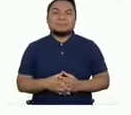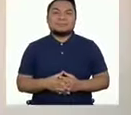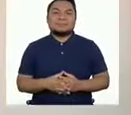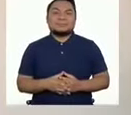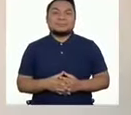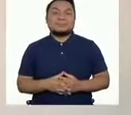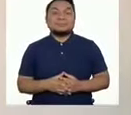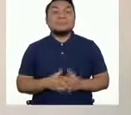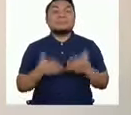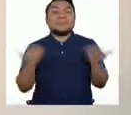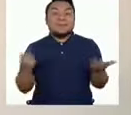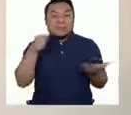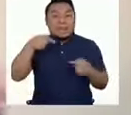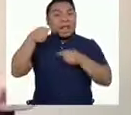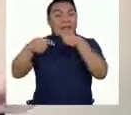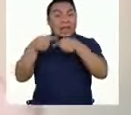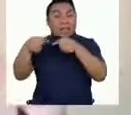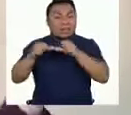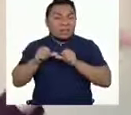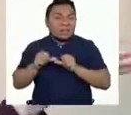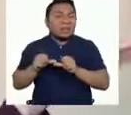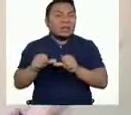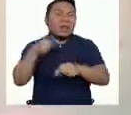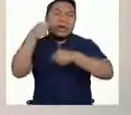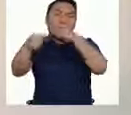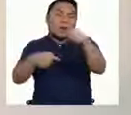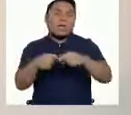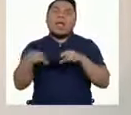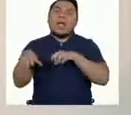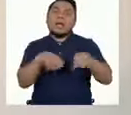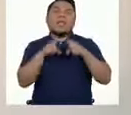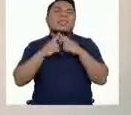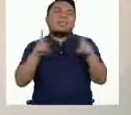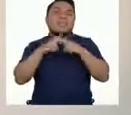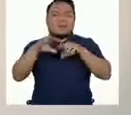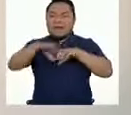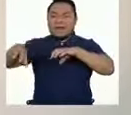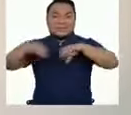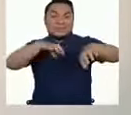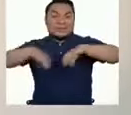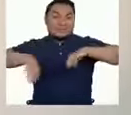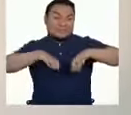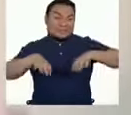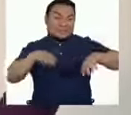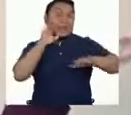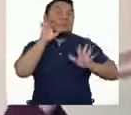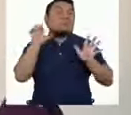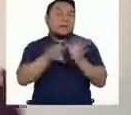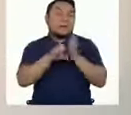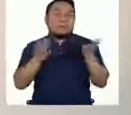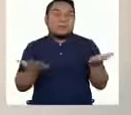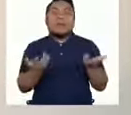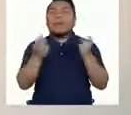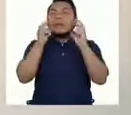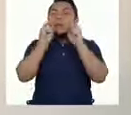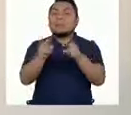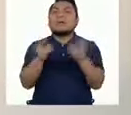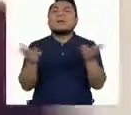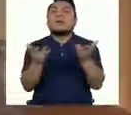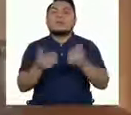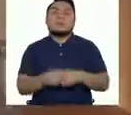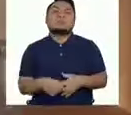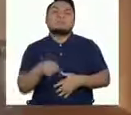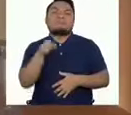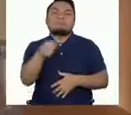En nuestra vida diaria realizamos diferentes clasificaciones. Por ejemplo, veamos mi alacena.